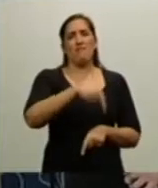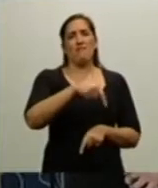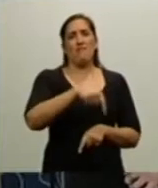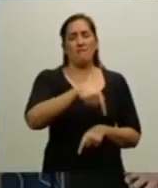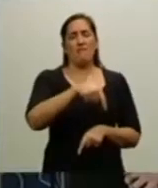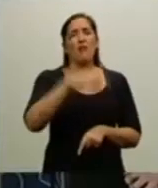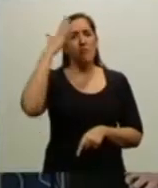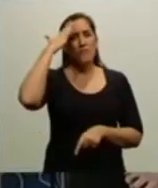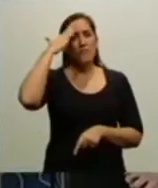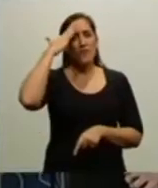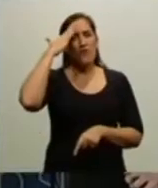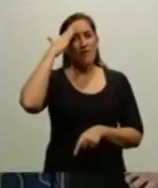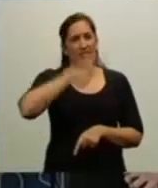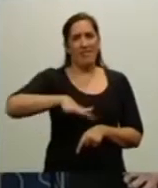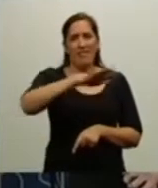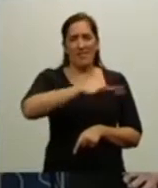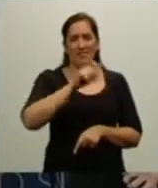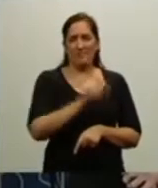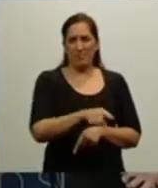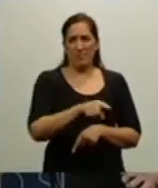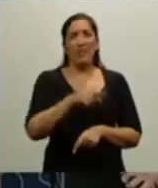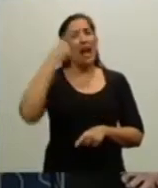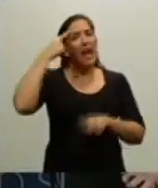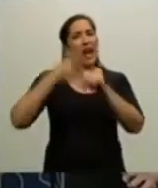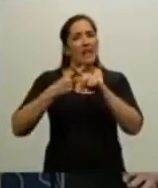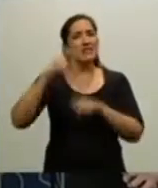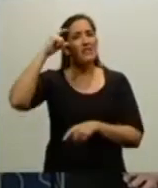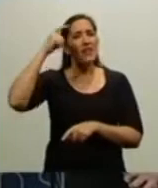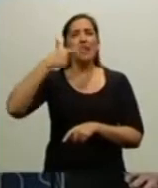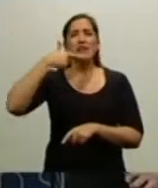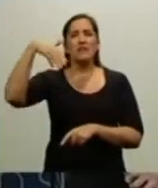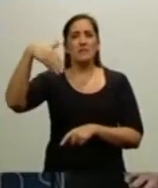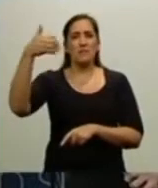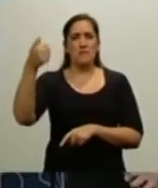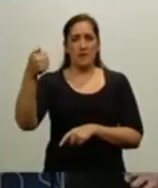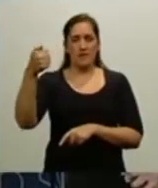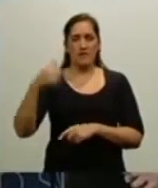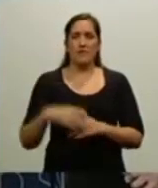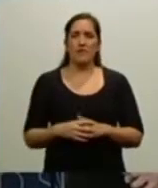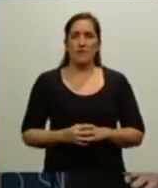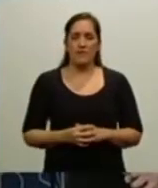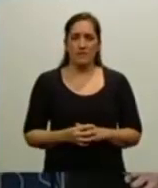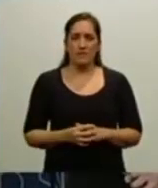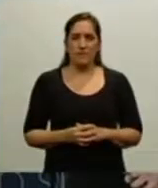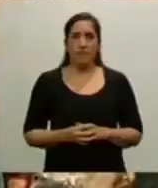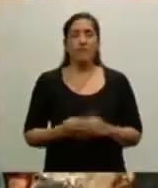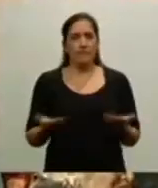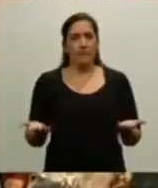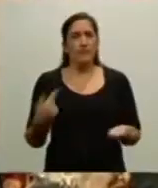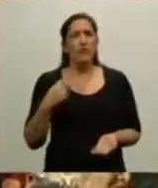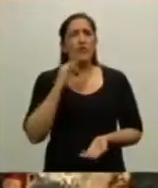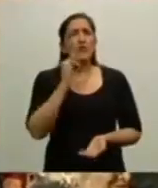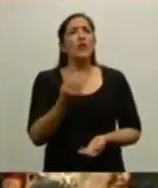de la memoria, en la ex ESMA, por esto que acabo de